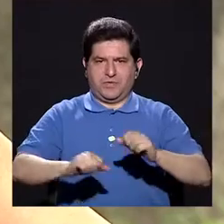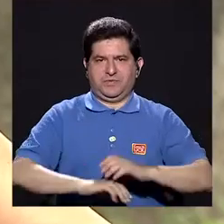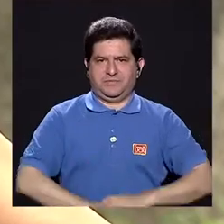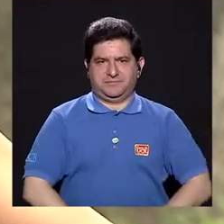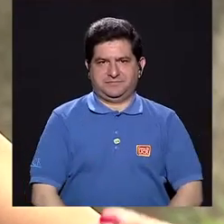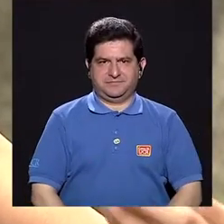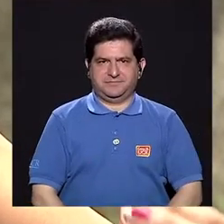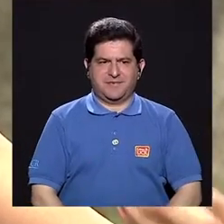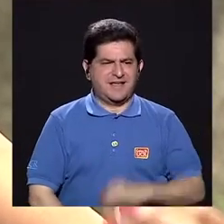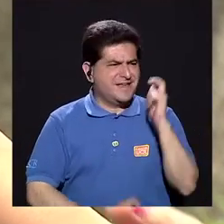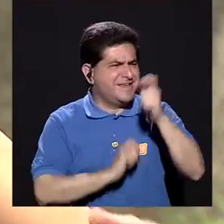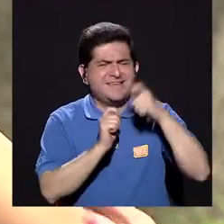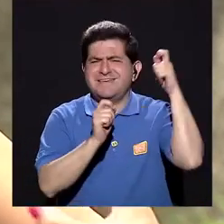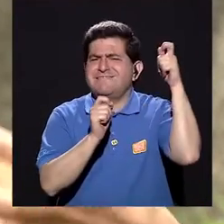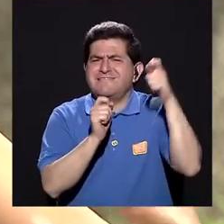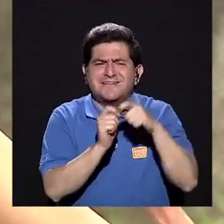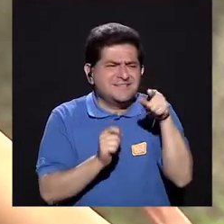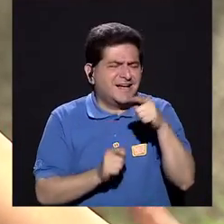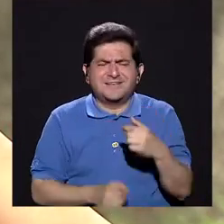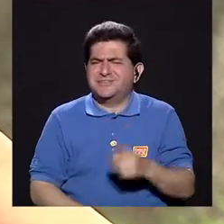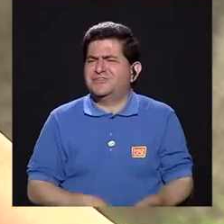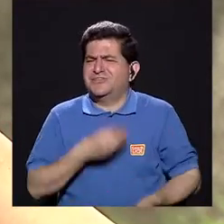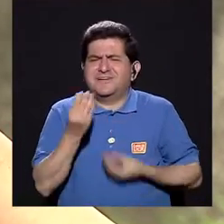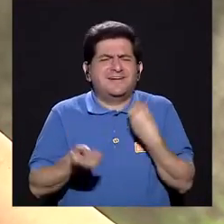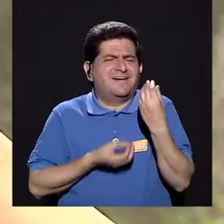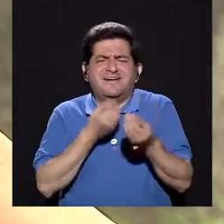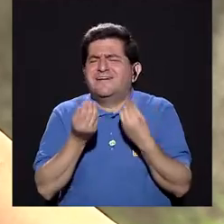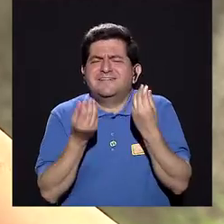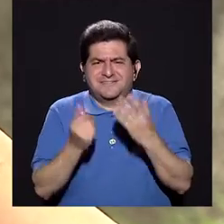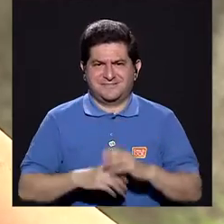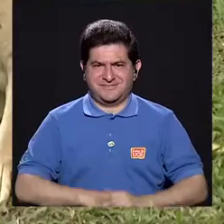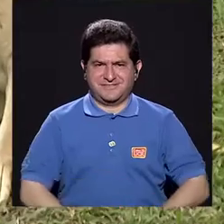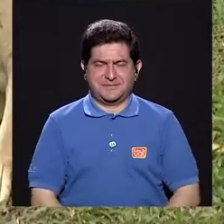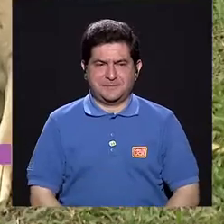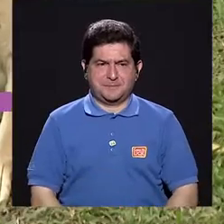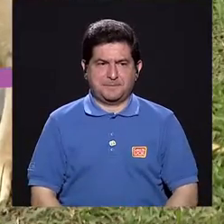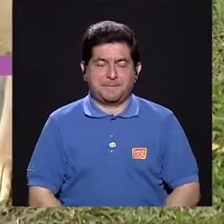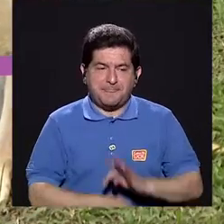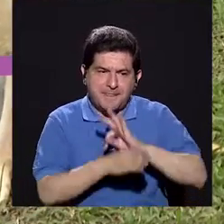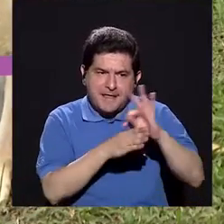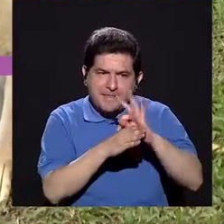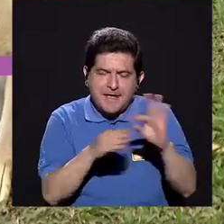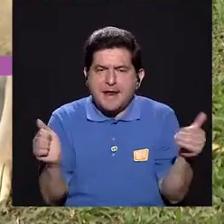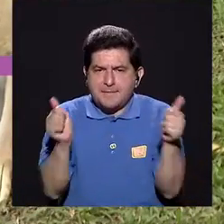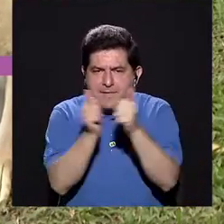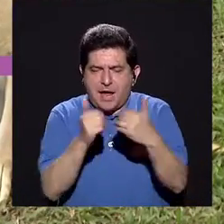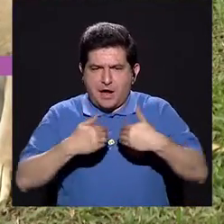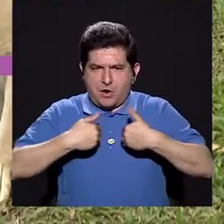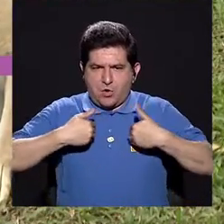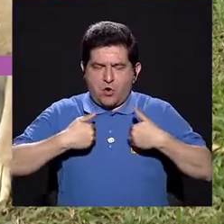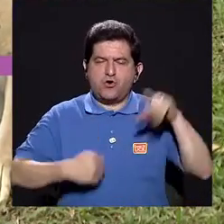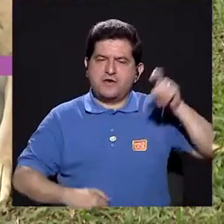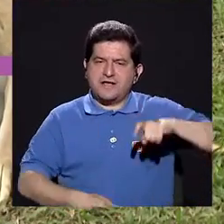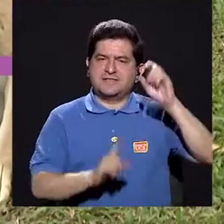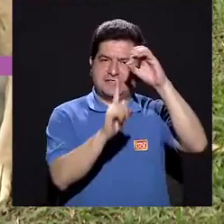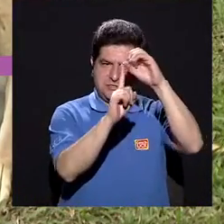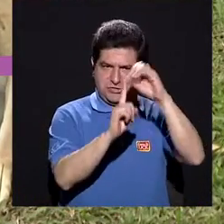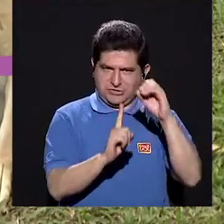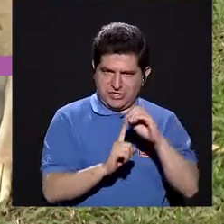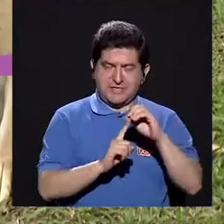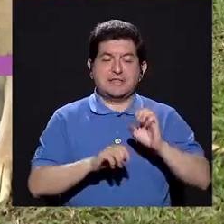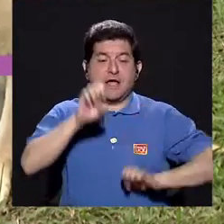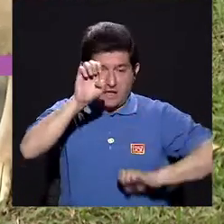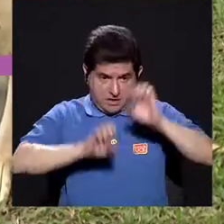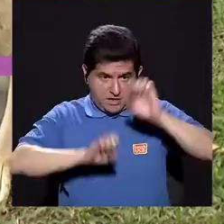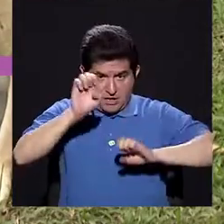¿Y qué específicamente es lo que hacen durante la terapia? Bueno, la terapia con animales tiene que tener objetivos y debe de